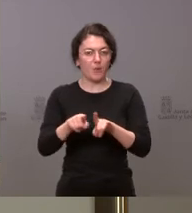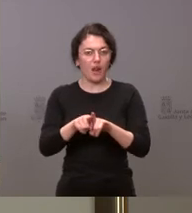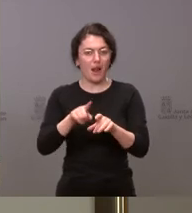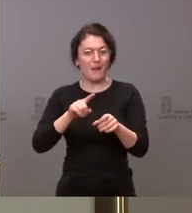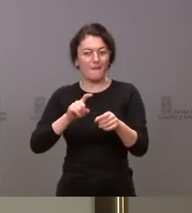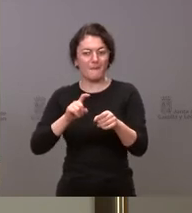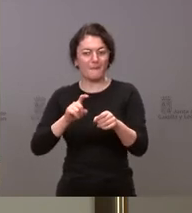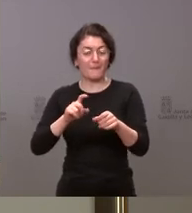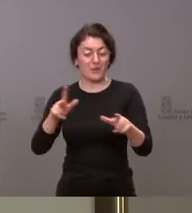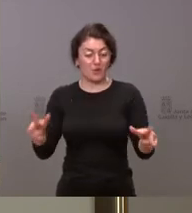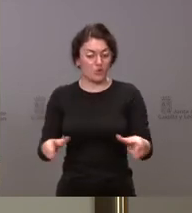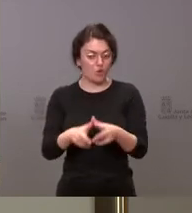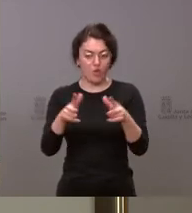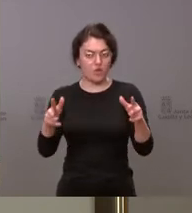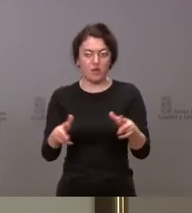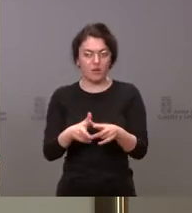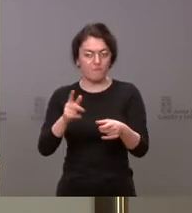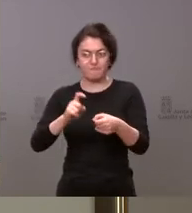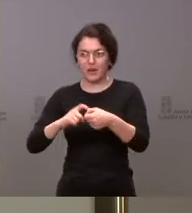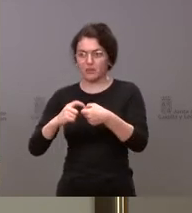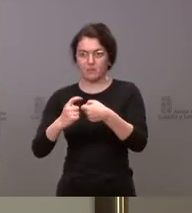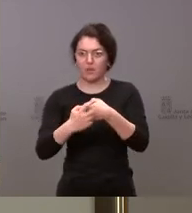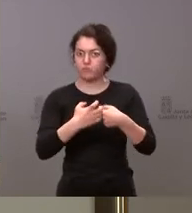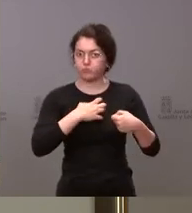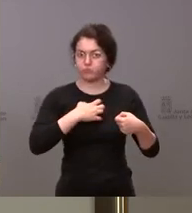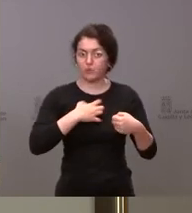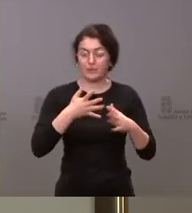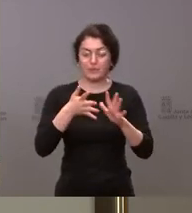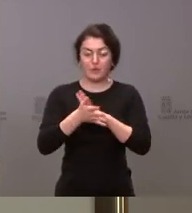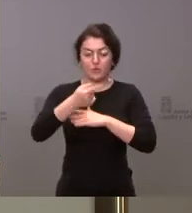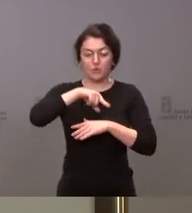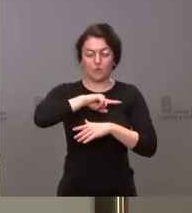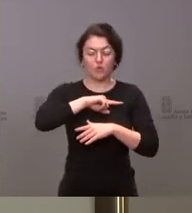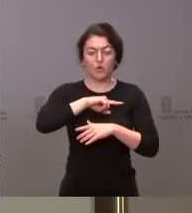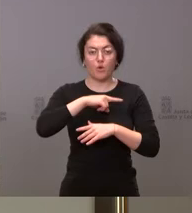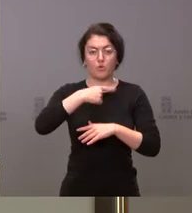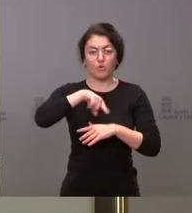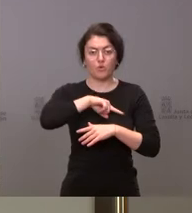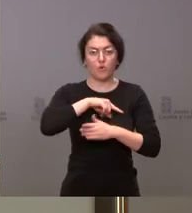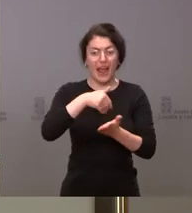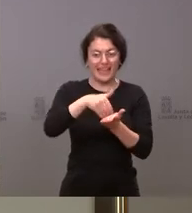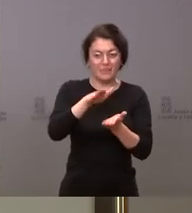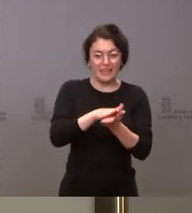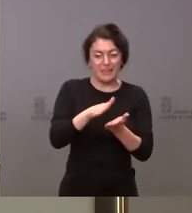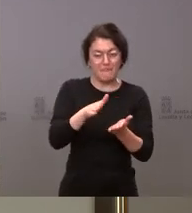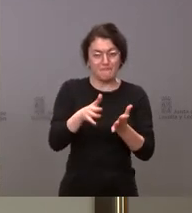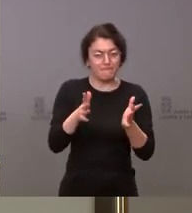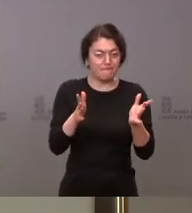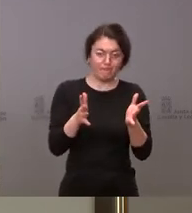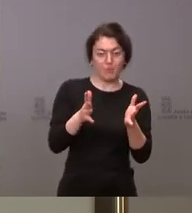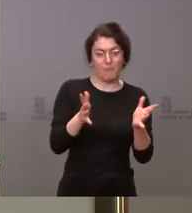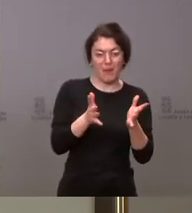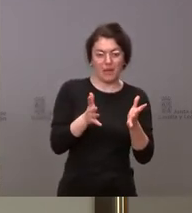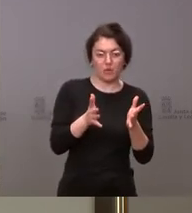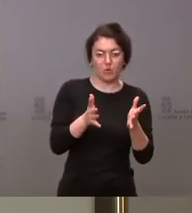por parte de la sociedad. Nosotros, en lo que nos corresponde, que son esos expedientes más pequeños, los de menor impacto, hoy en día